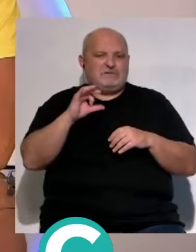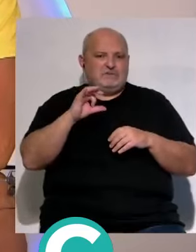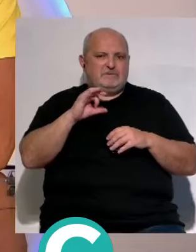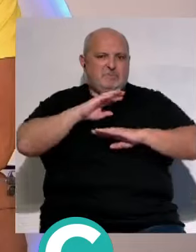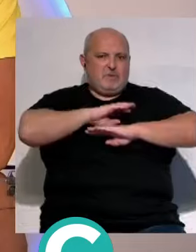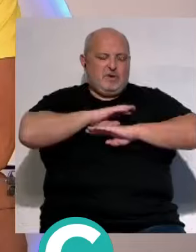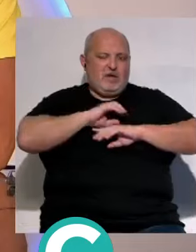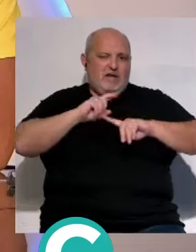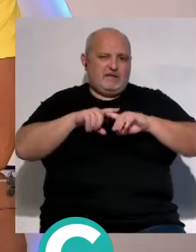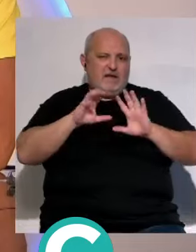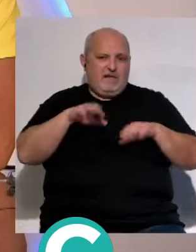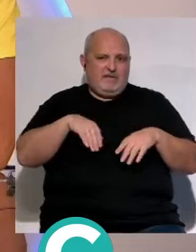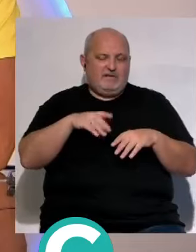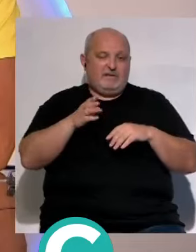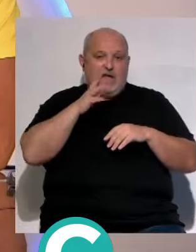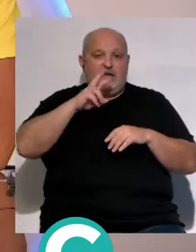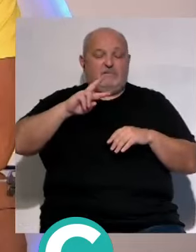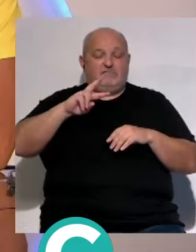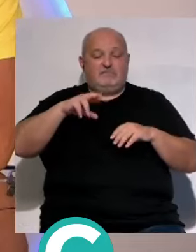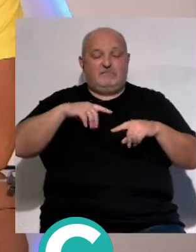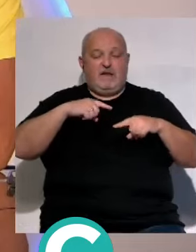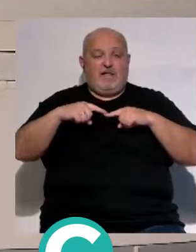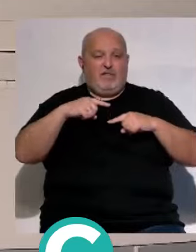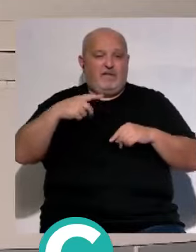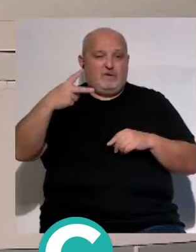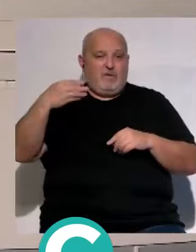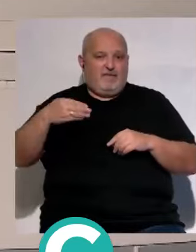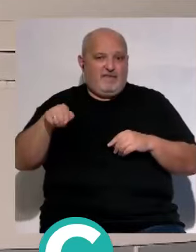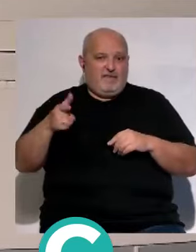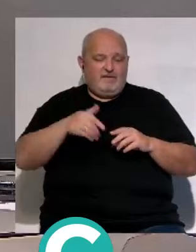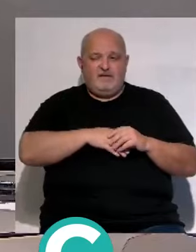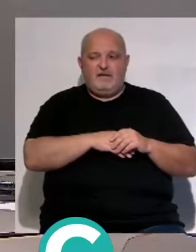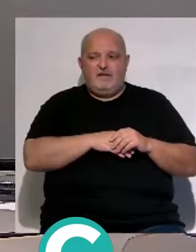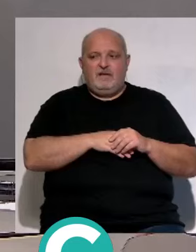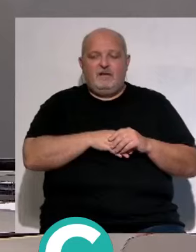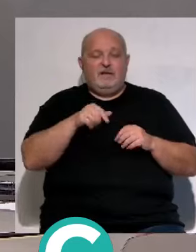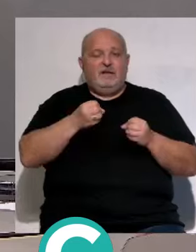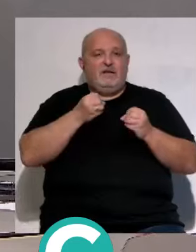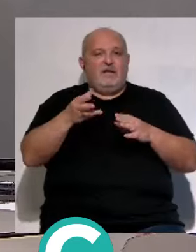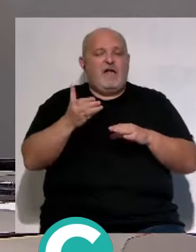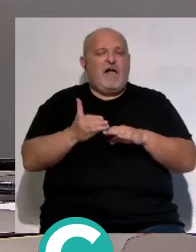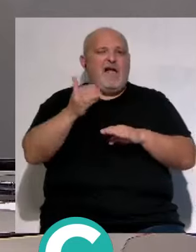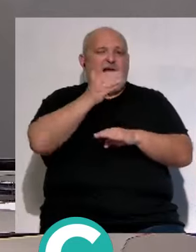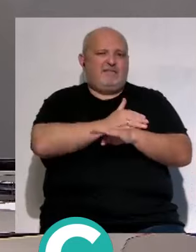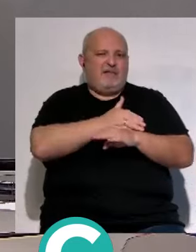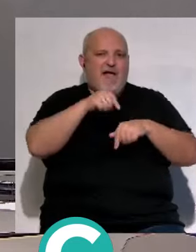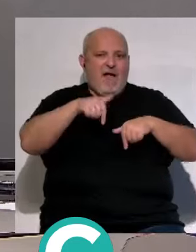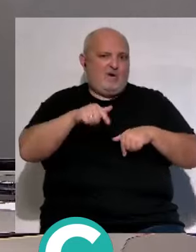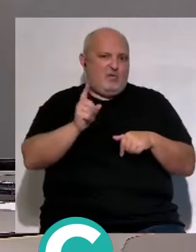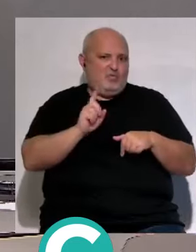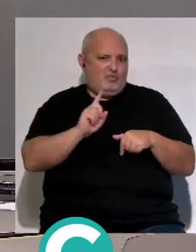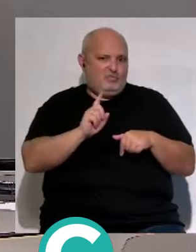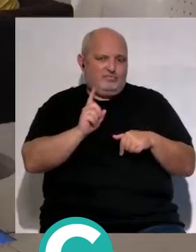bueno sigue ahí yo creo que que son declaraciones a destiempo esto lo tiene que decir en su momento no ahora